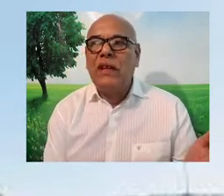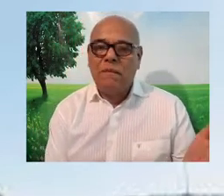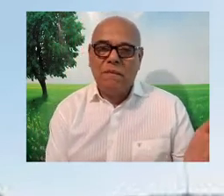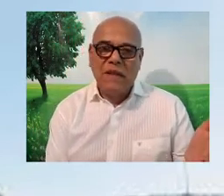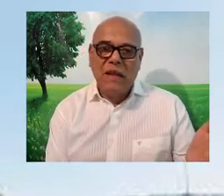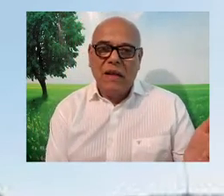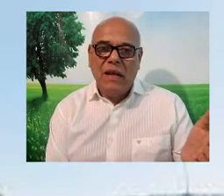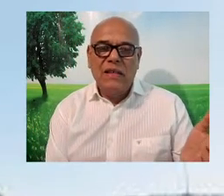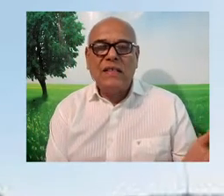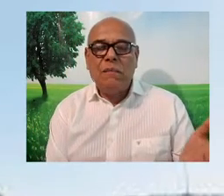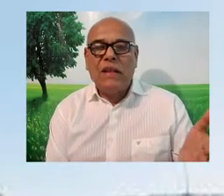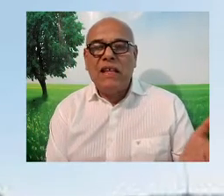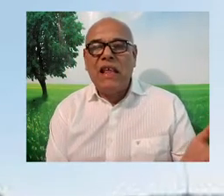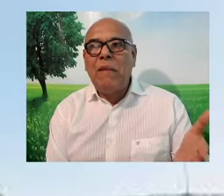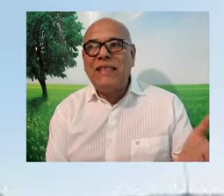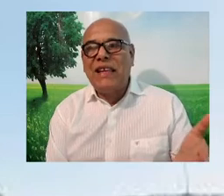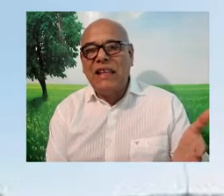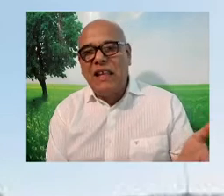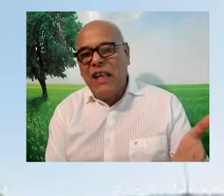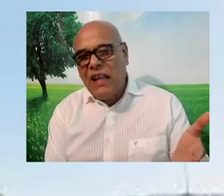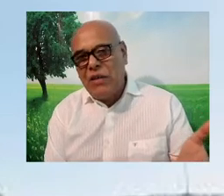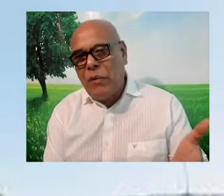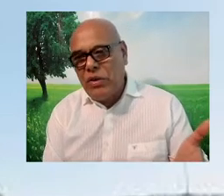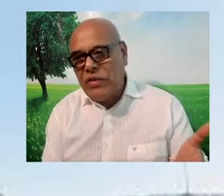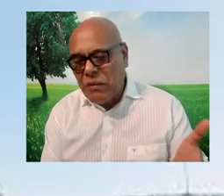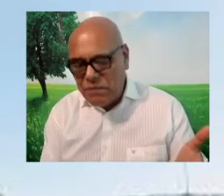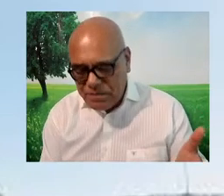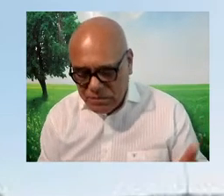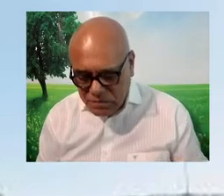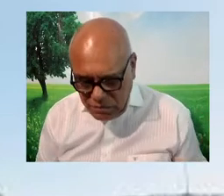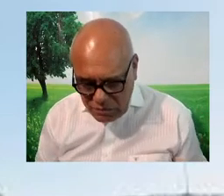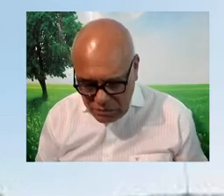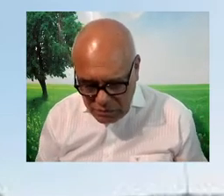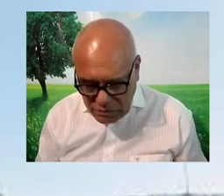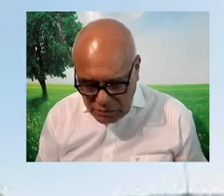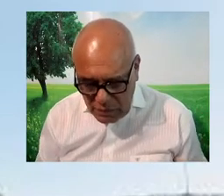discute esa simpatía de masas que tiene en este momento de Trump.